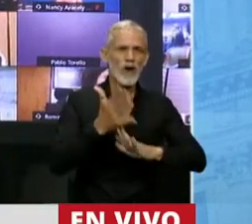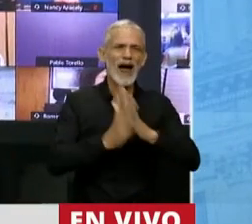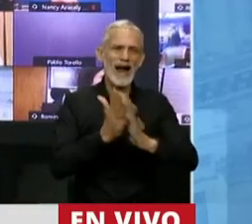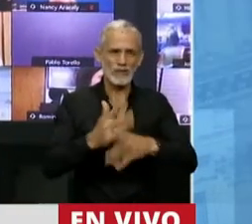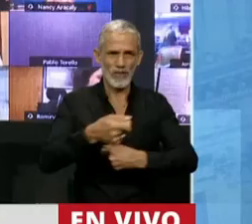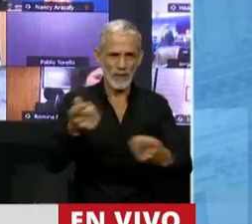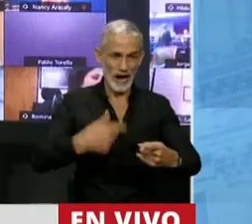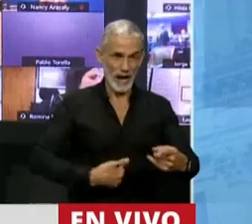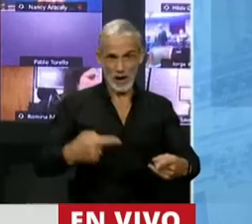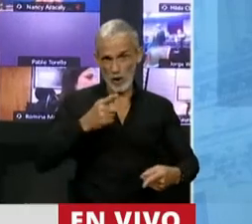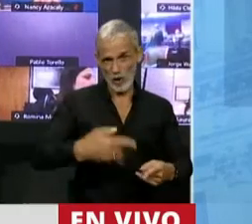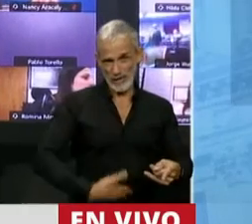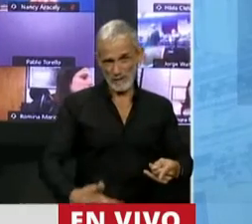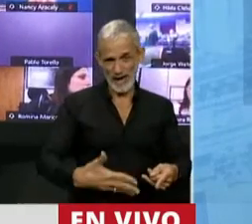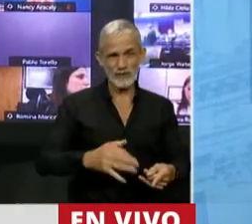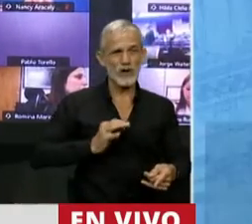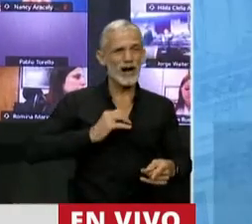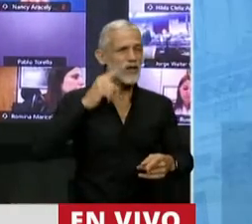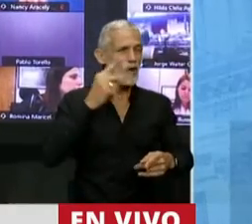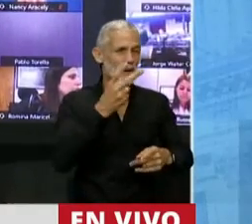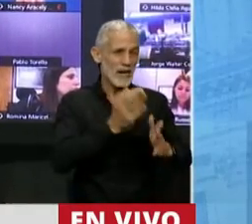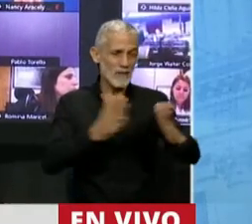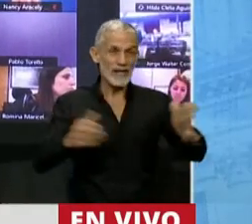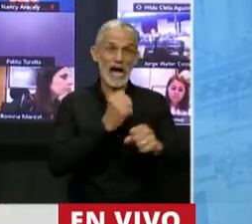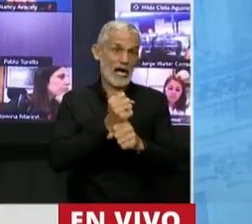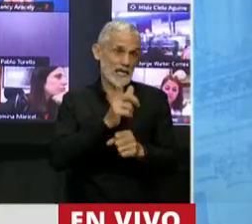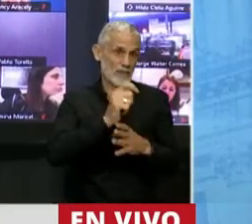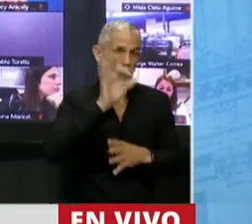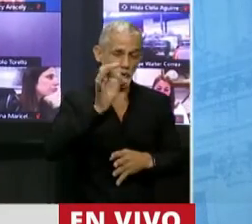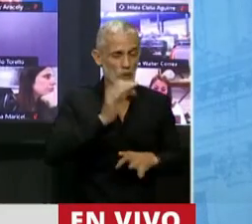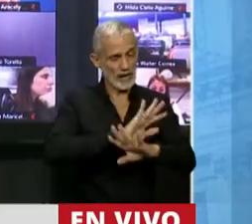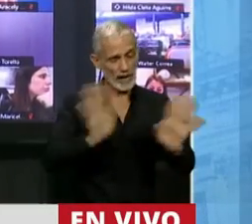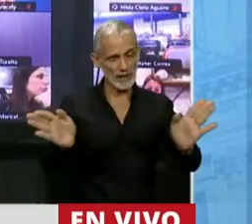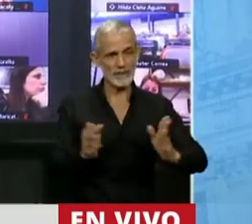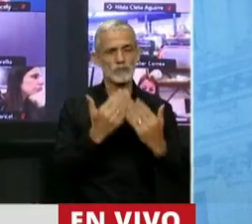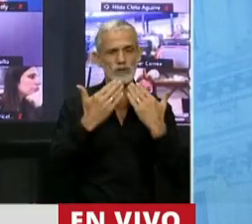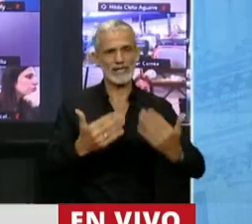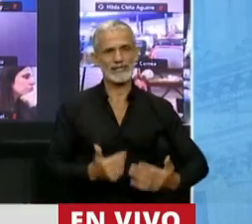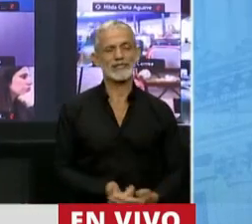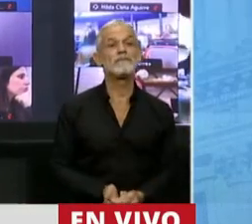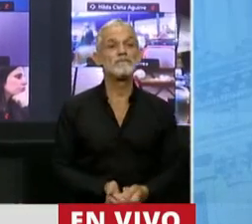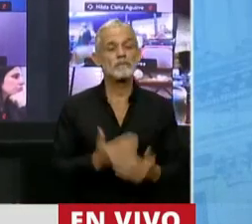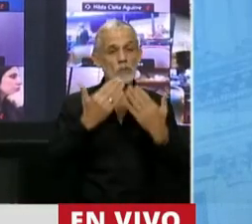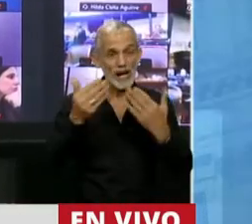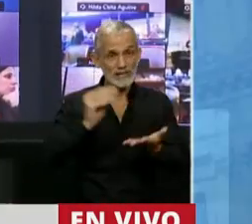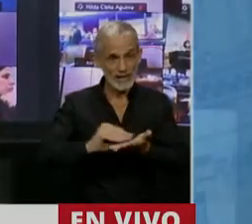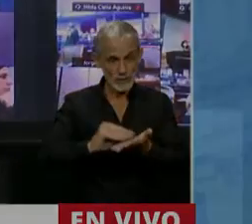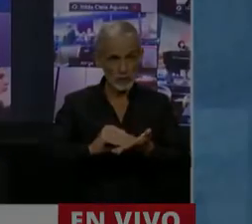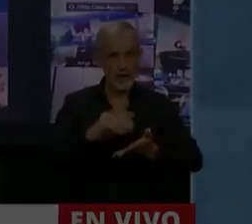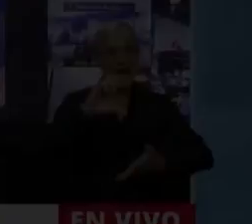anticonceptivos durante el año 2020 hasta el mes de octubre. Nada más, señor Presidente, gracias. Gracias, diputada